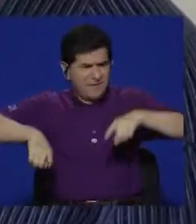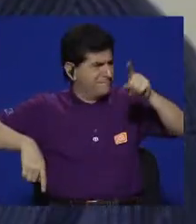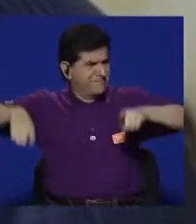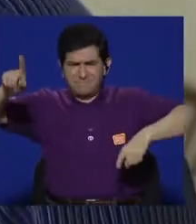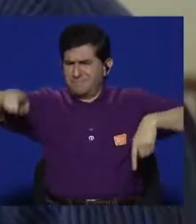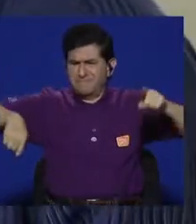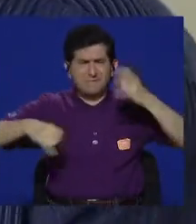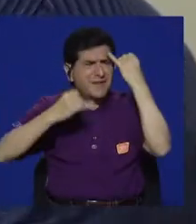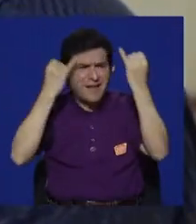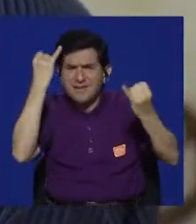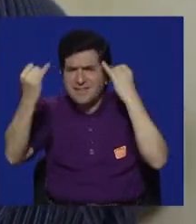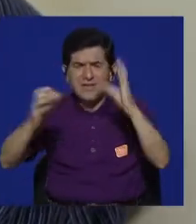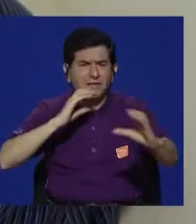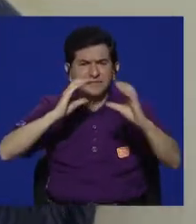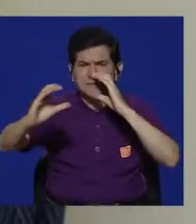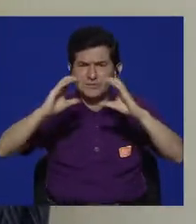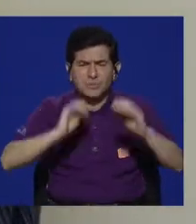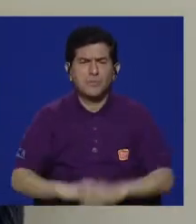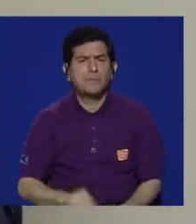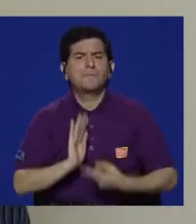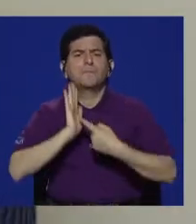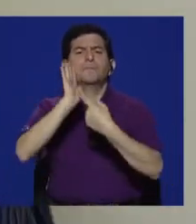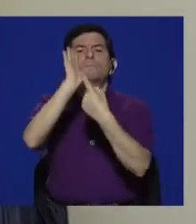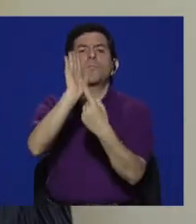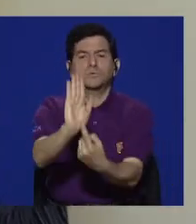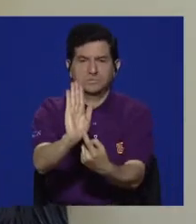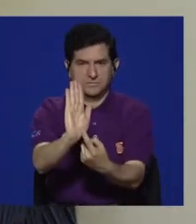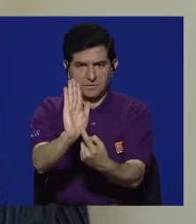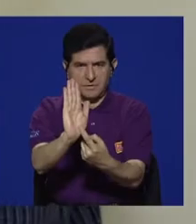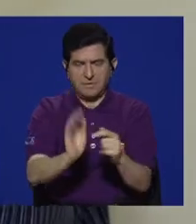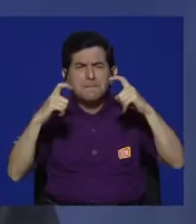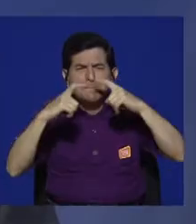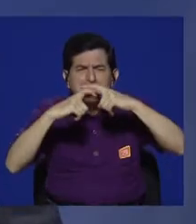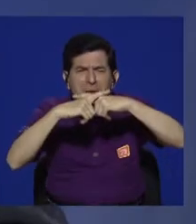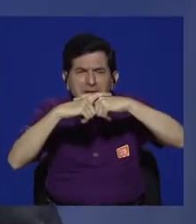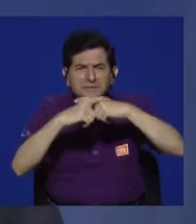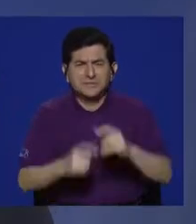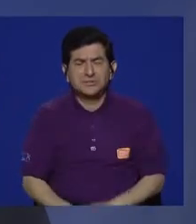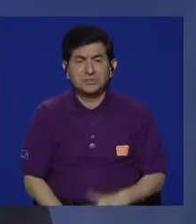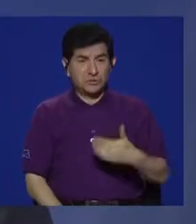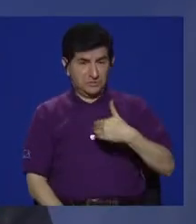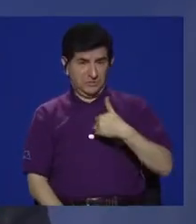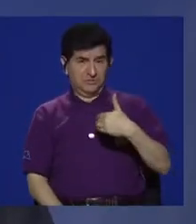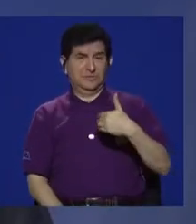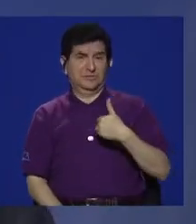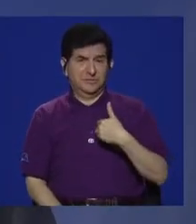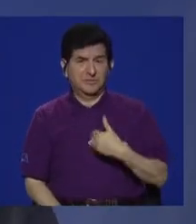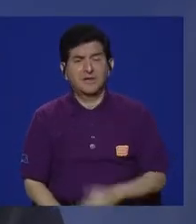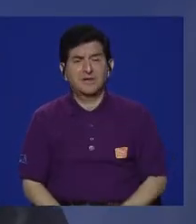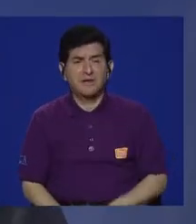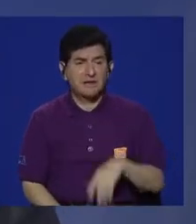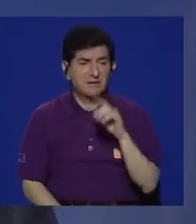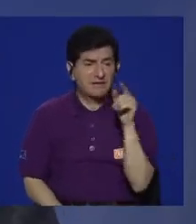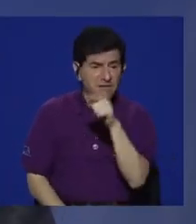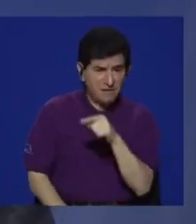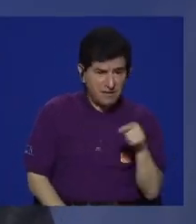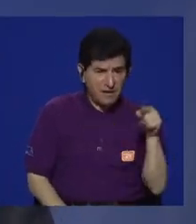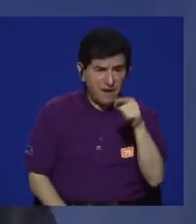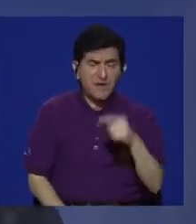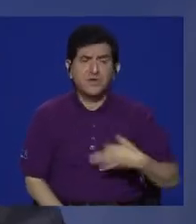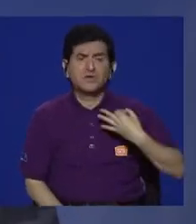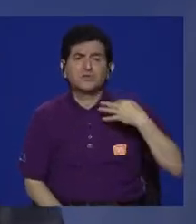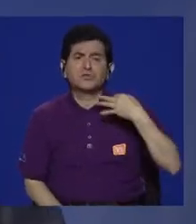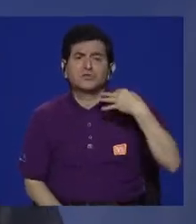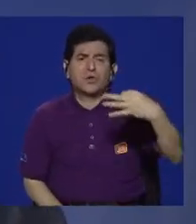diversidad de iniciativas de comunicación y mostrar cuáles son las complicaciones que viven en su